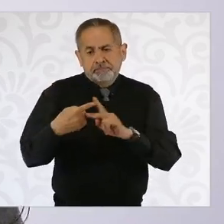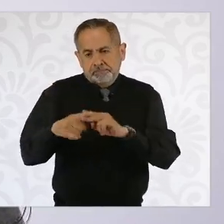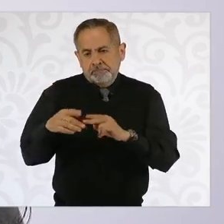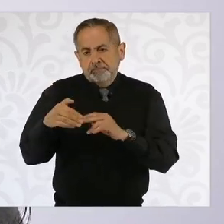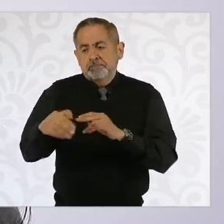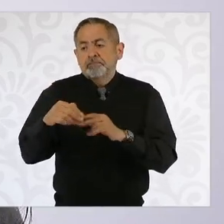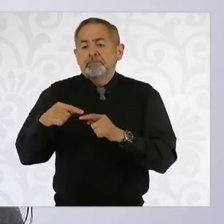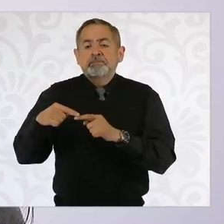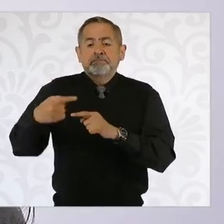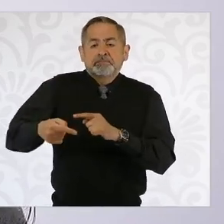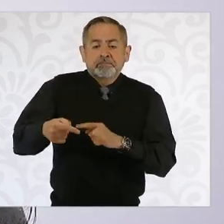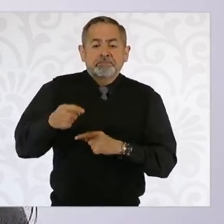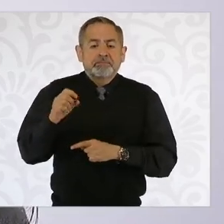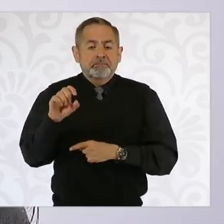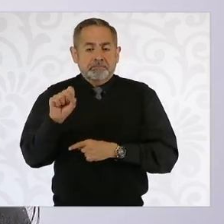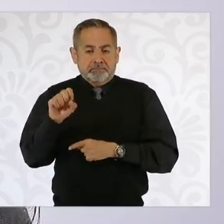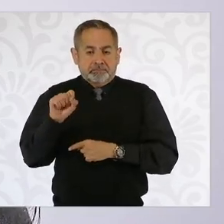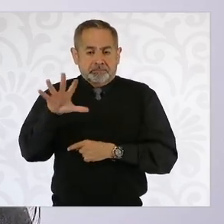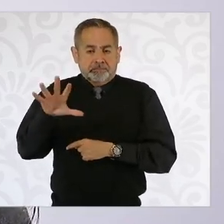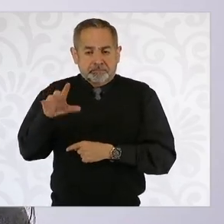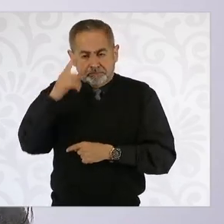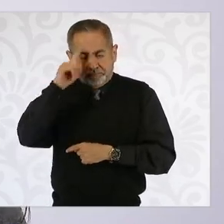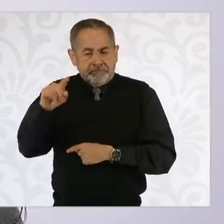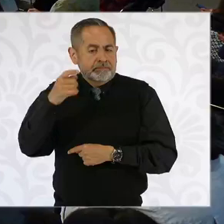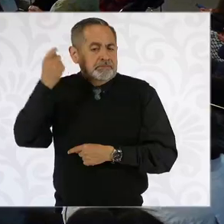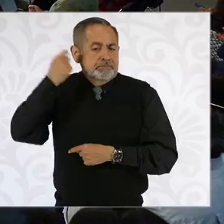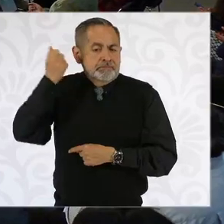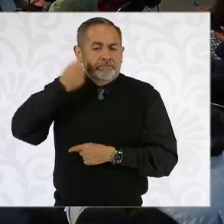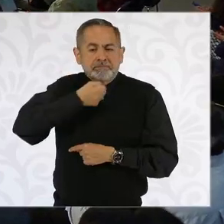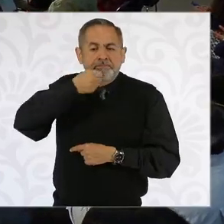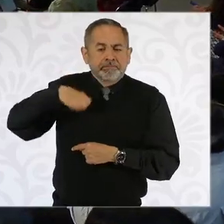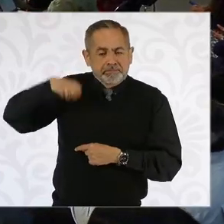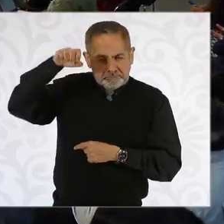a 65 la pensión de adultos mayores.